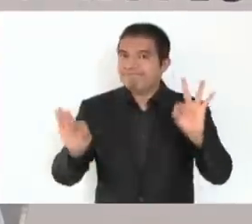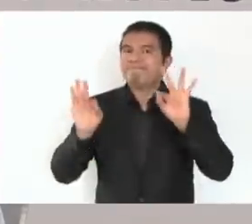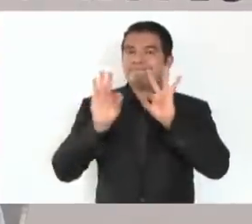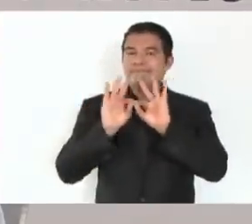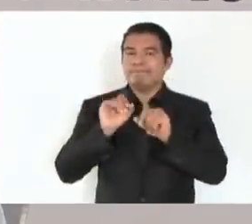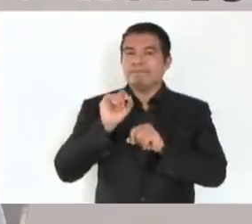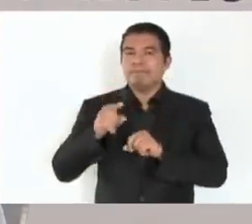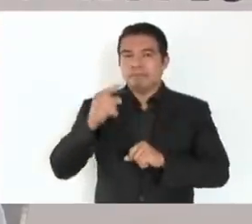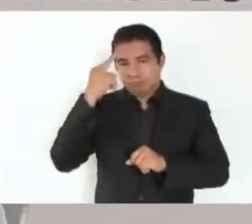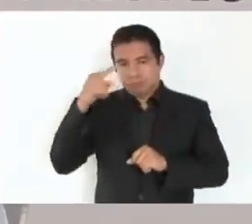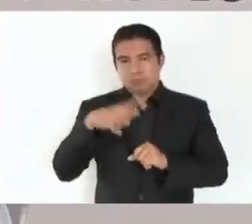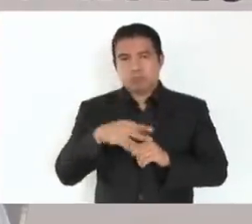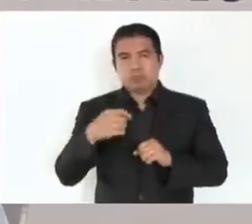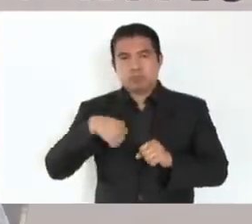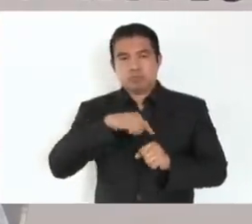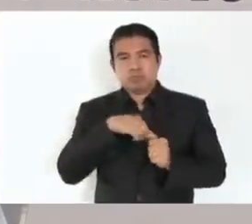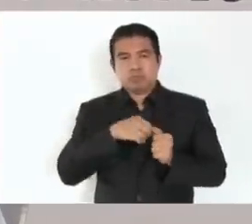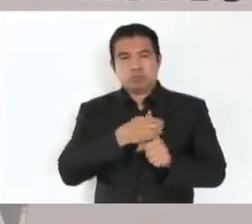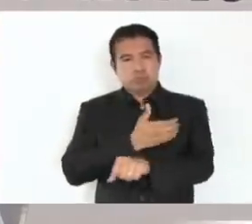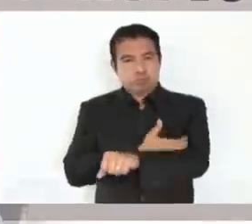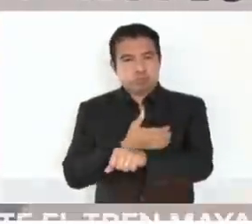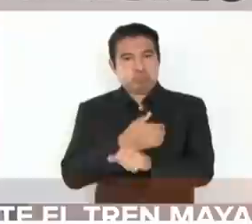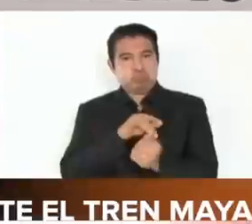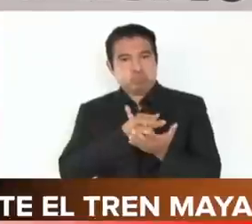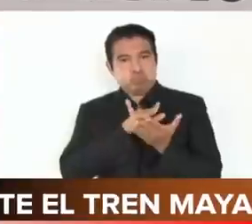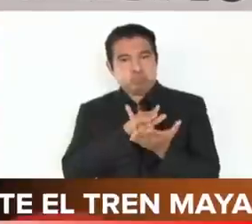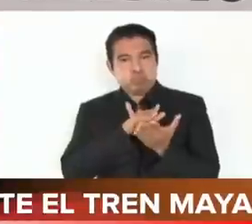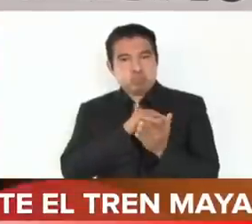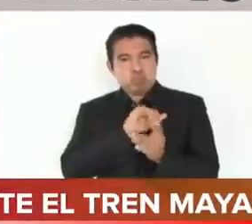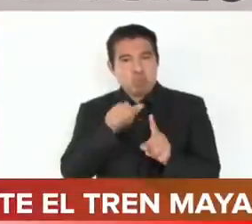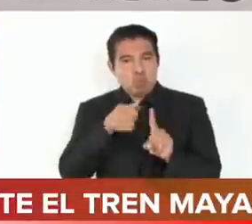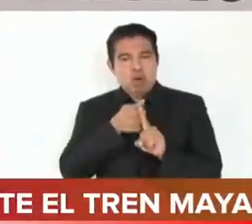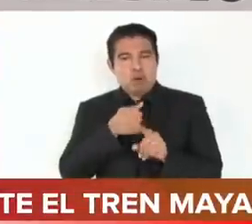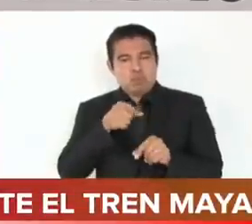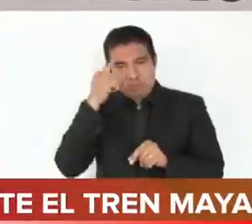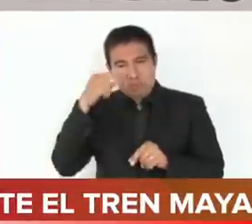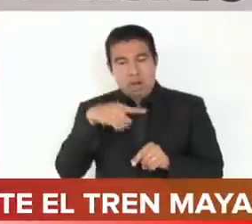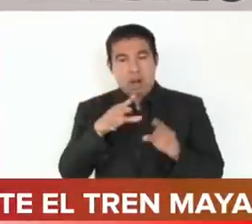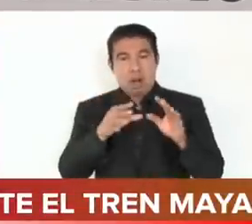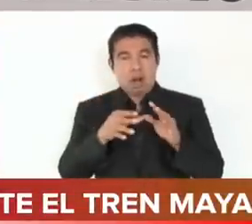es el acompañamiento de esta gran obra.